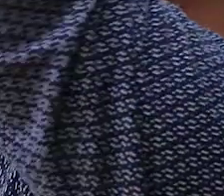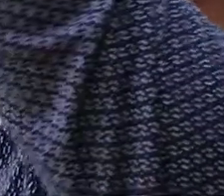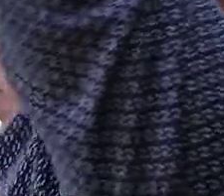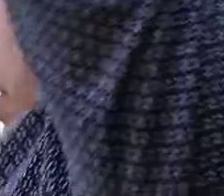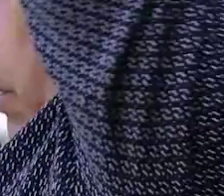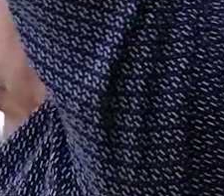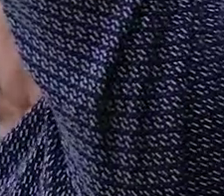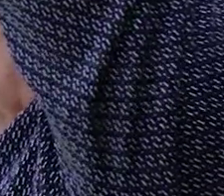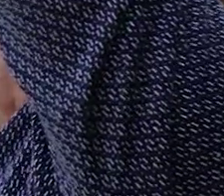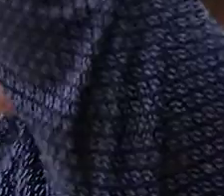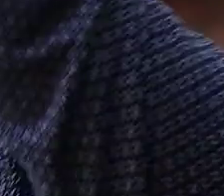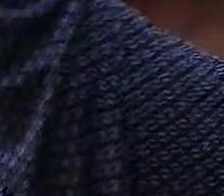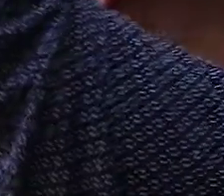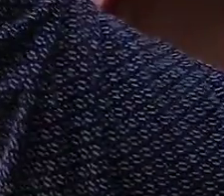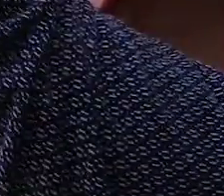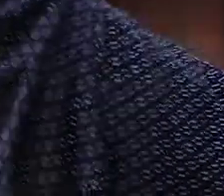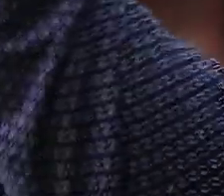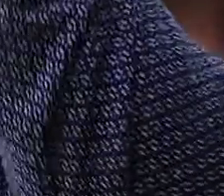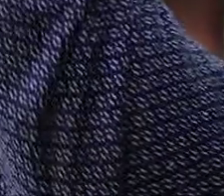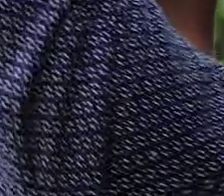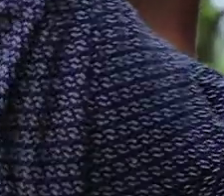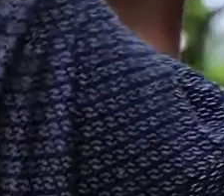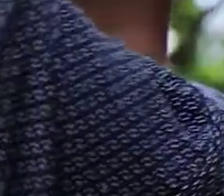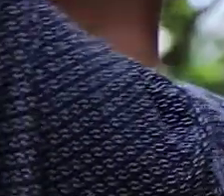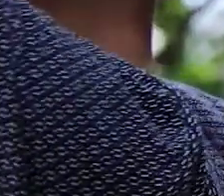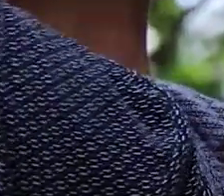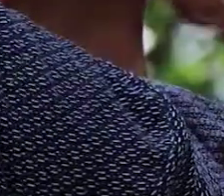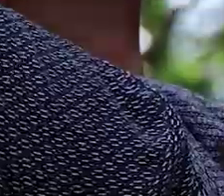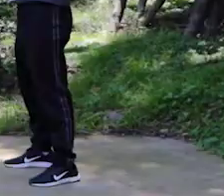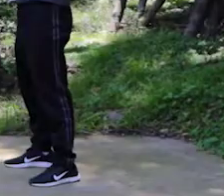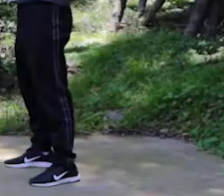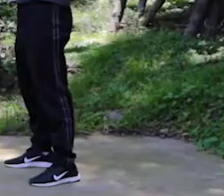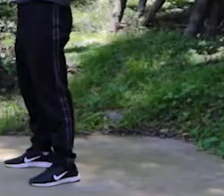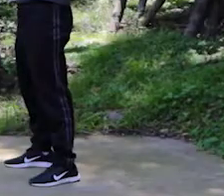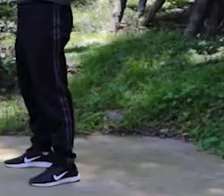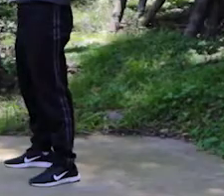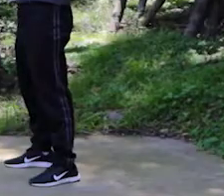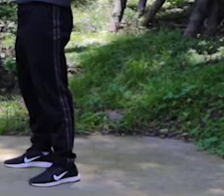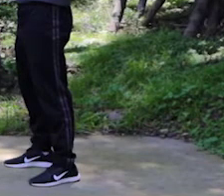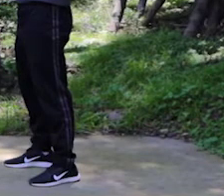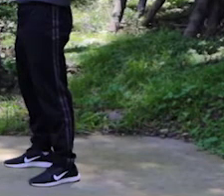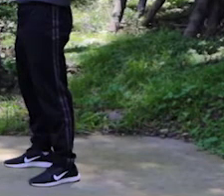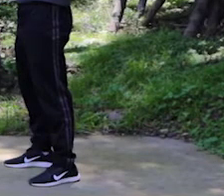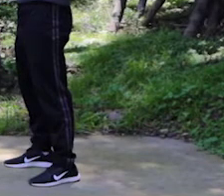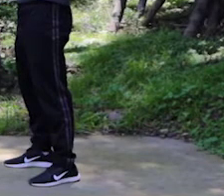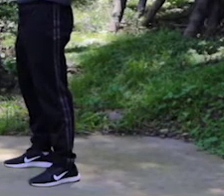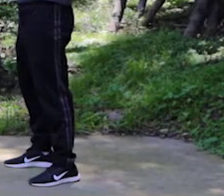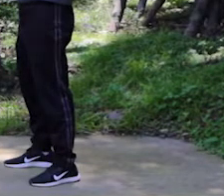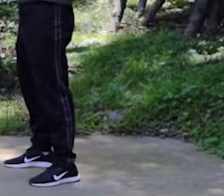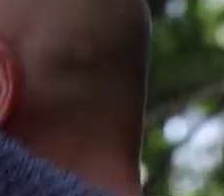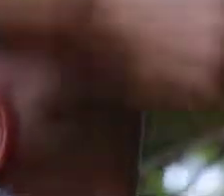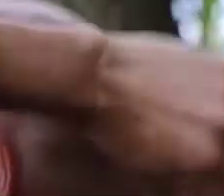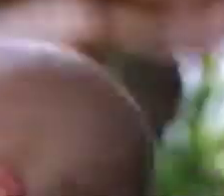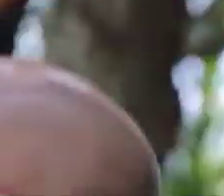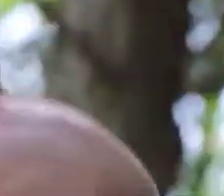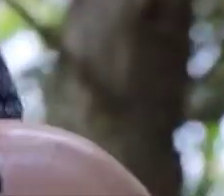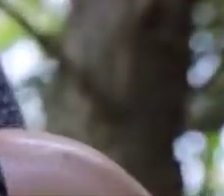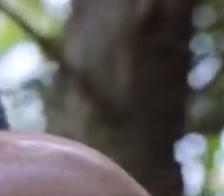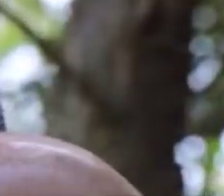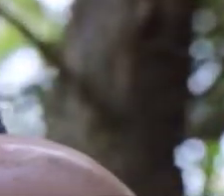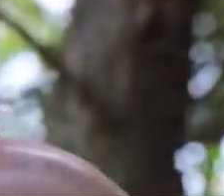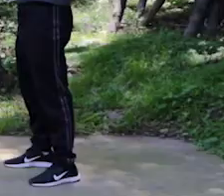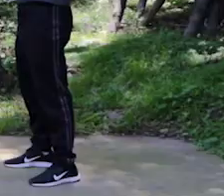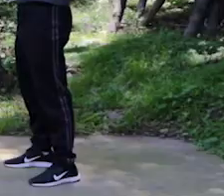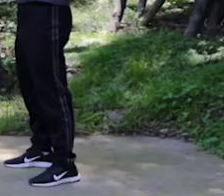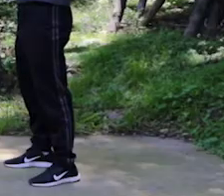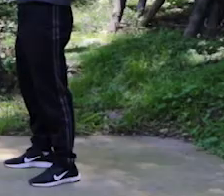si quiéramos alcanzar el cielo. Venga, uno, eso, perfecto. Con fuerza, que se vea. Bien, Jair, muy